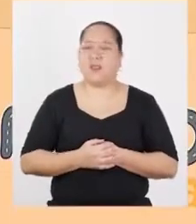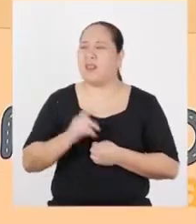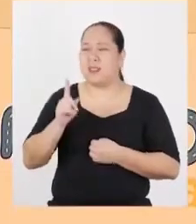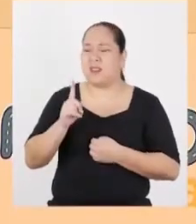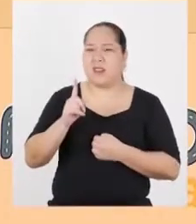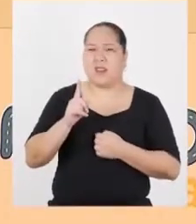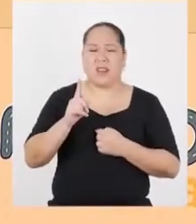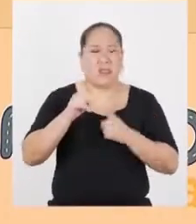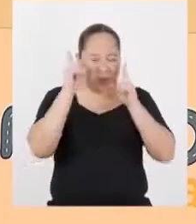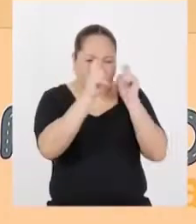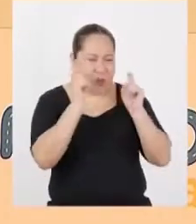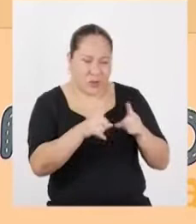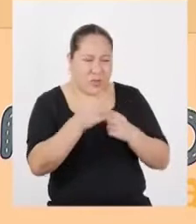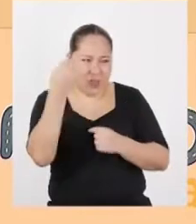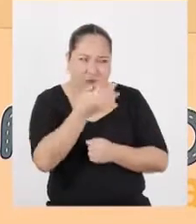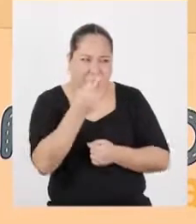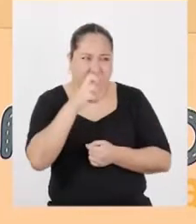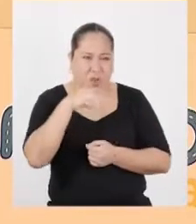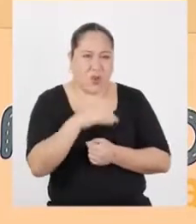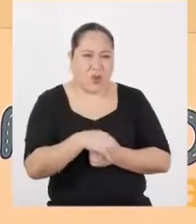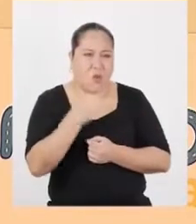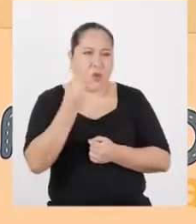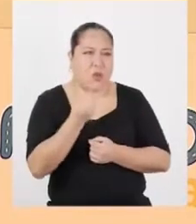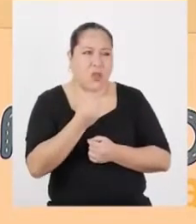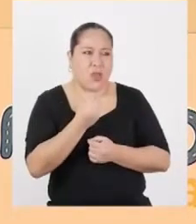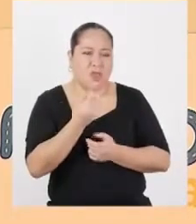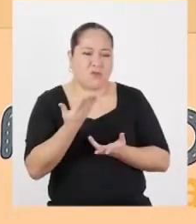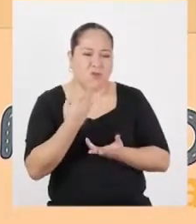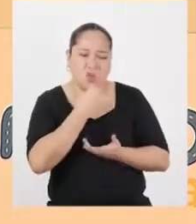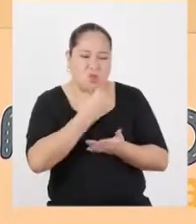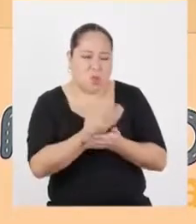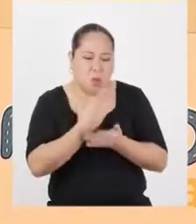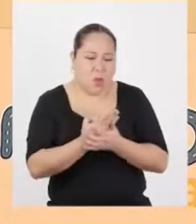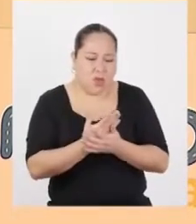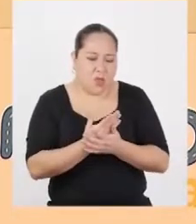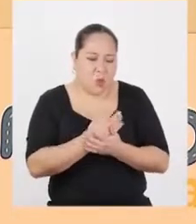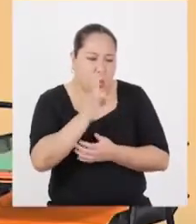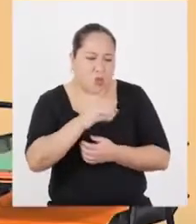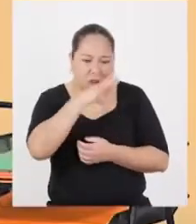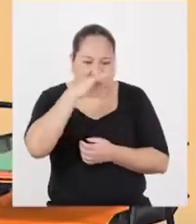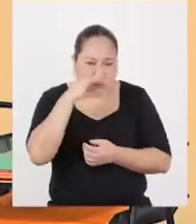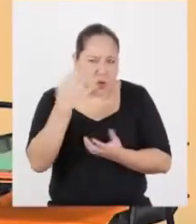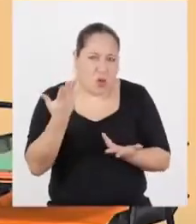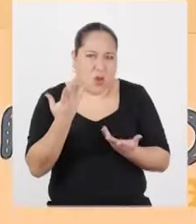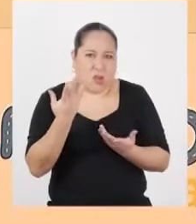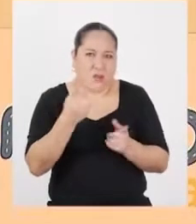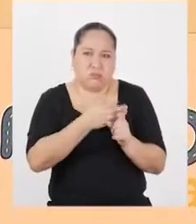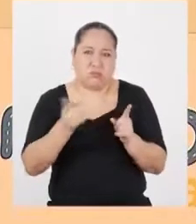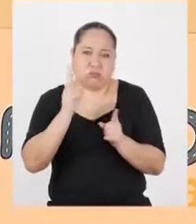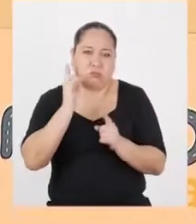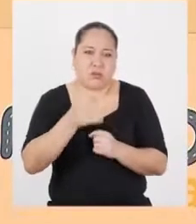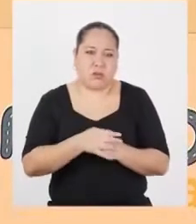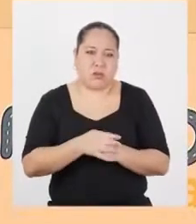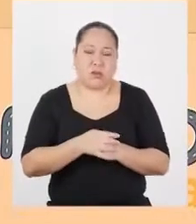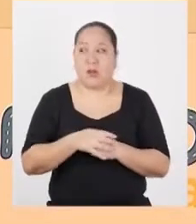Te voy a hacer una pregunta clave, Mario. ¿Por qué no es bueno consumir libremente las drogas ilegales? ¿Romina? Por